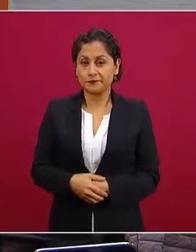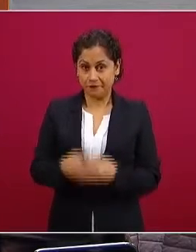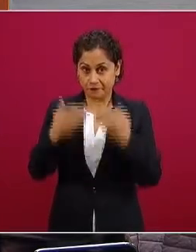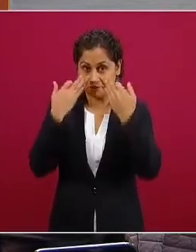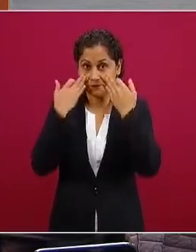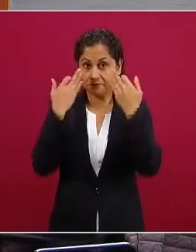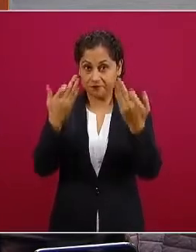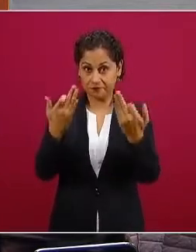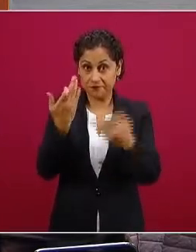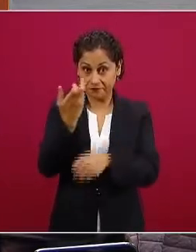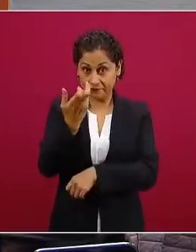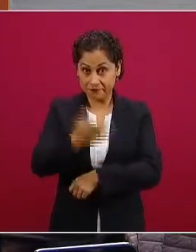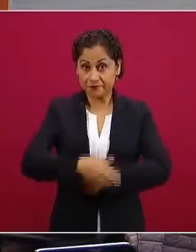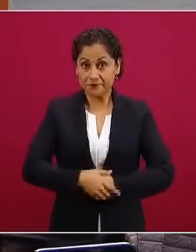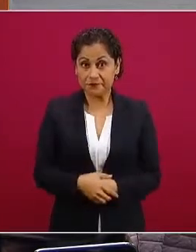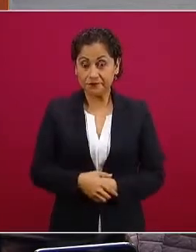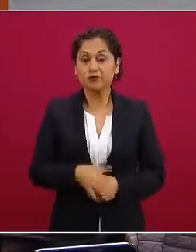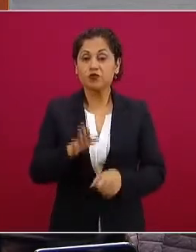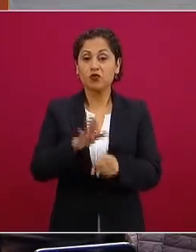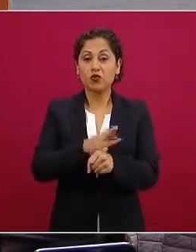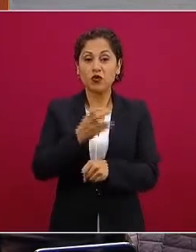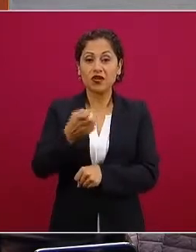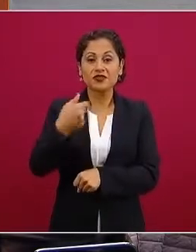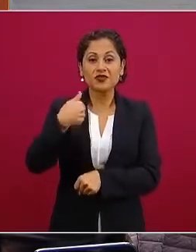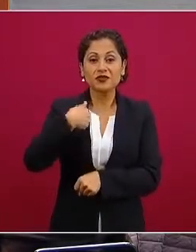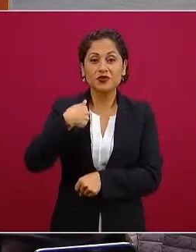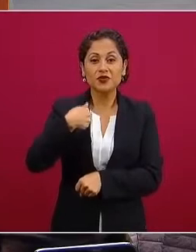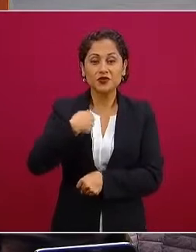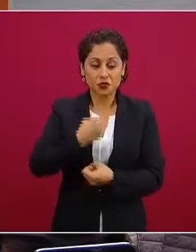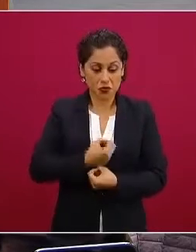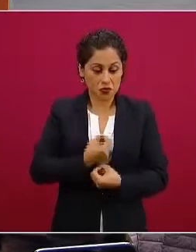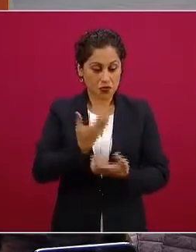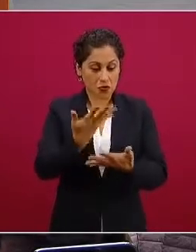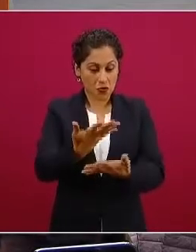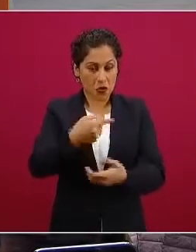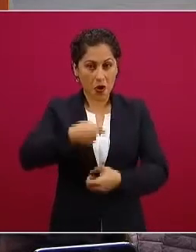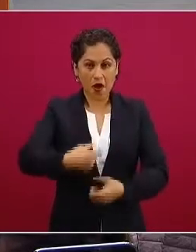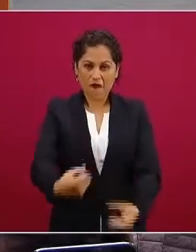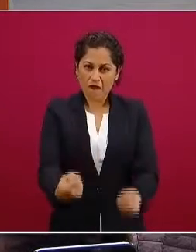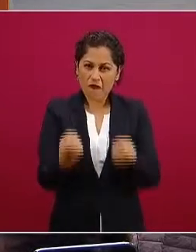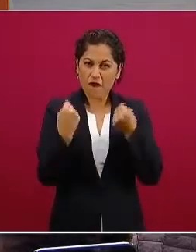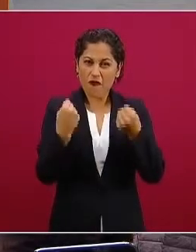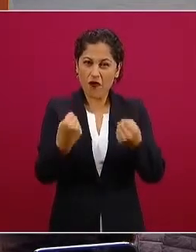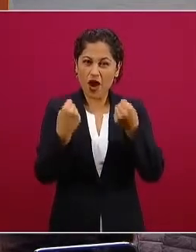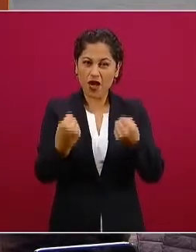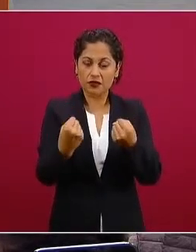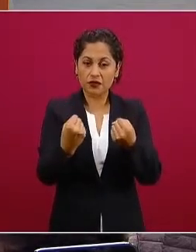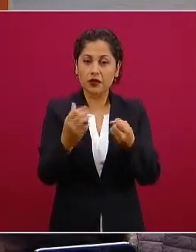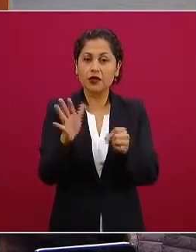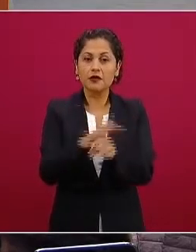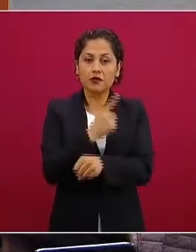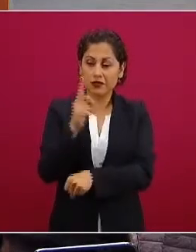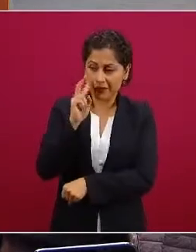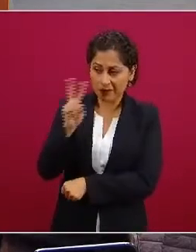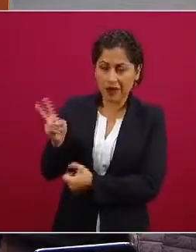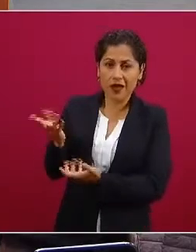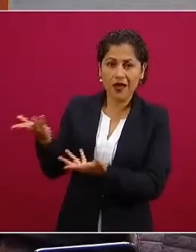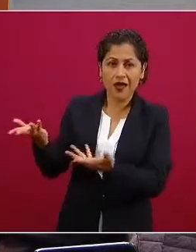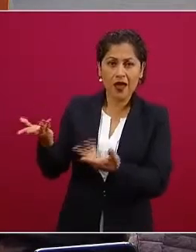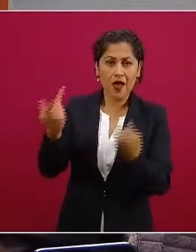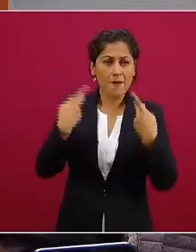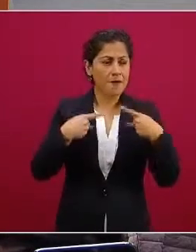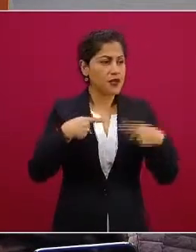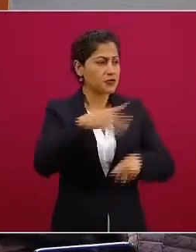hablo de que esta es nuestra fortaleza la mayoría inmensa mayoría de la gente los